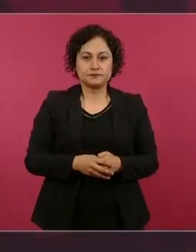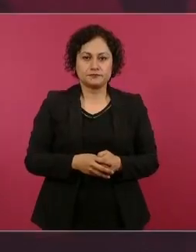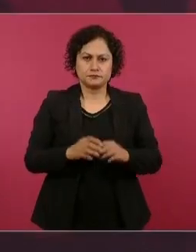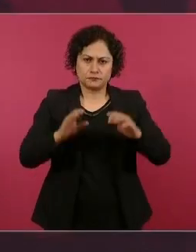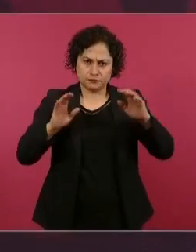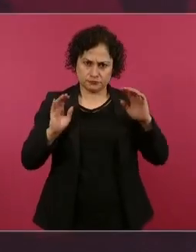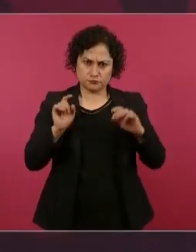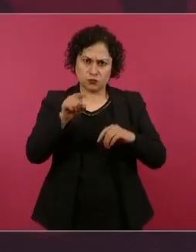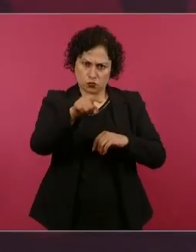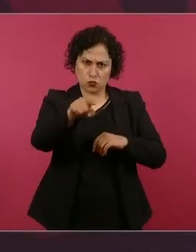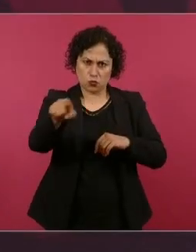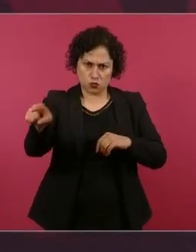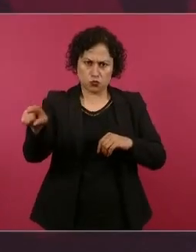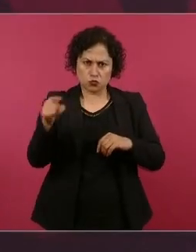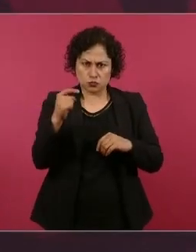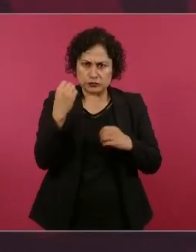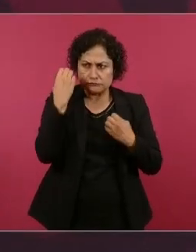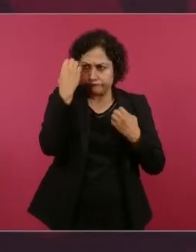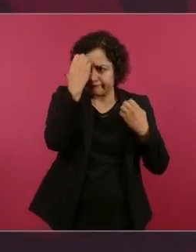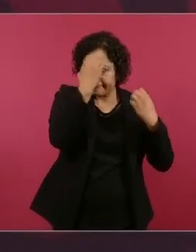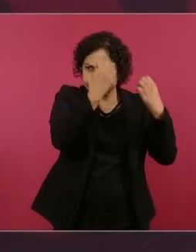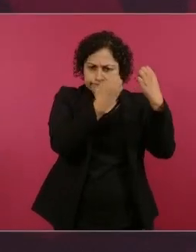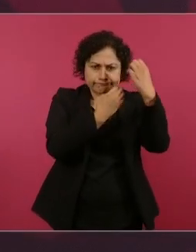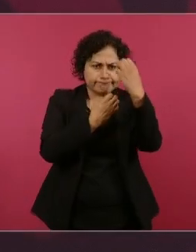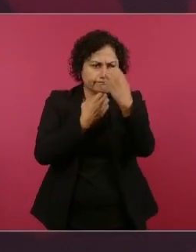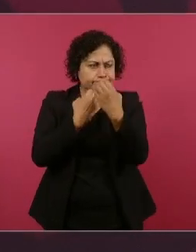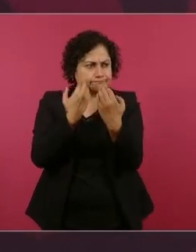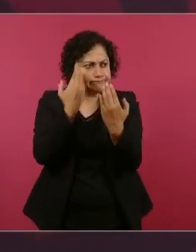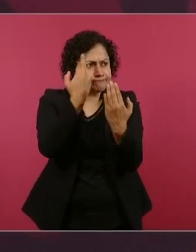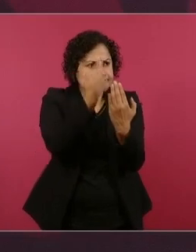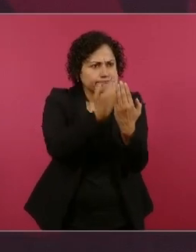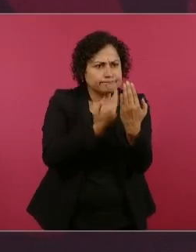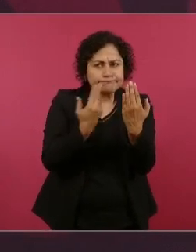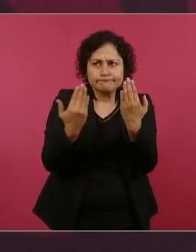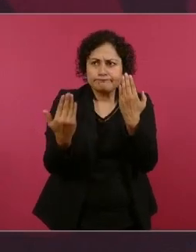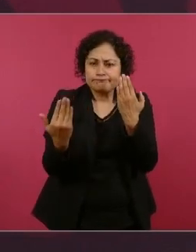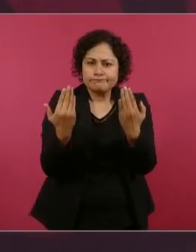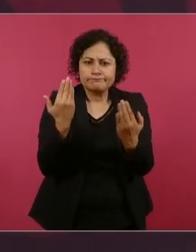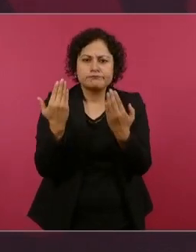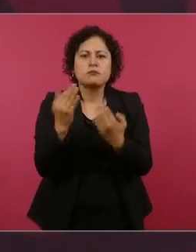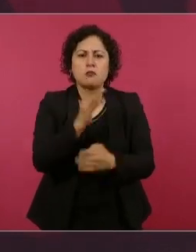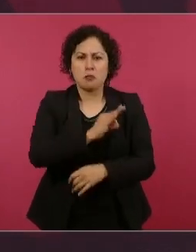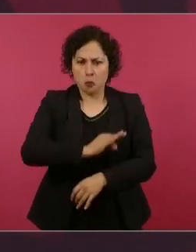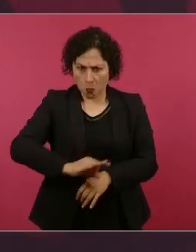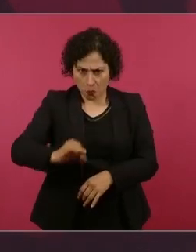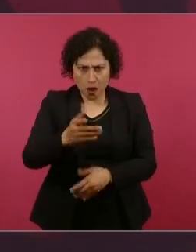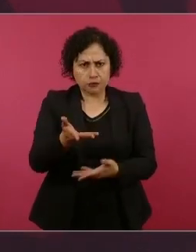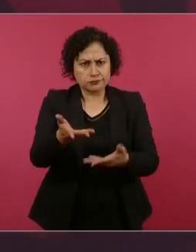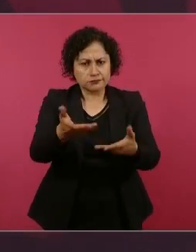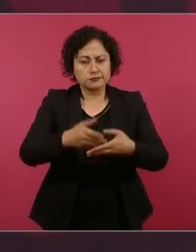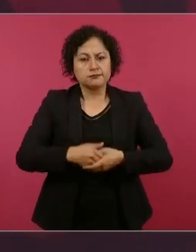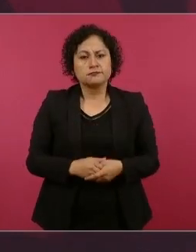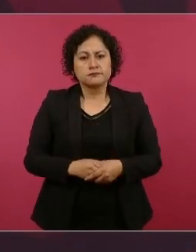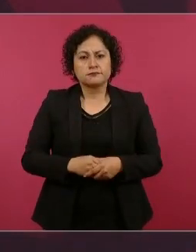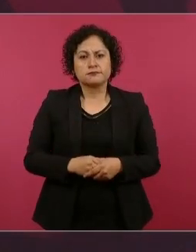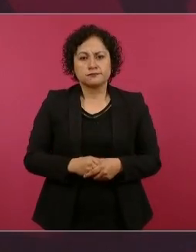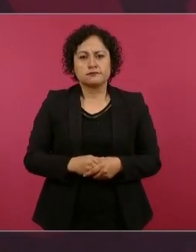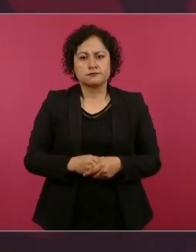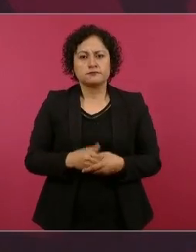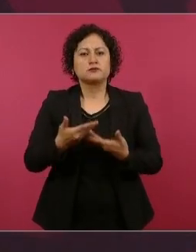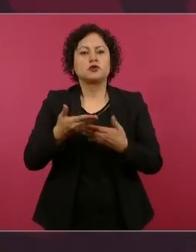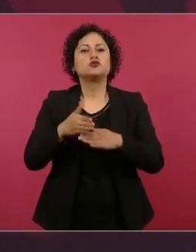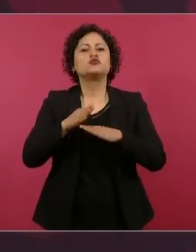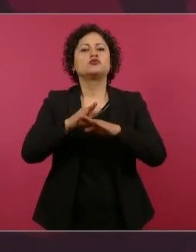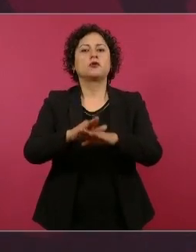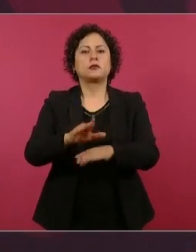pueden hacer ustedes análisis comparados de lo que es el Estado laico